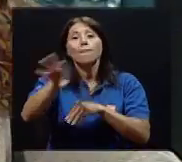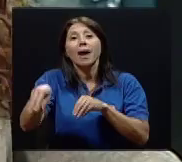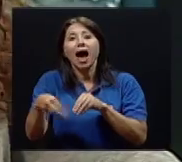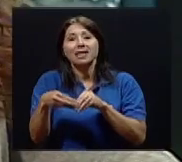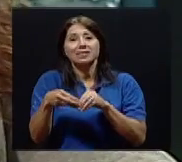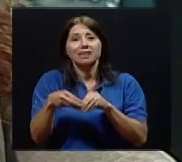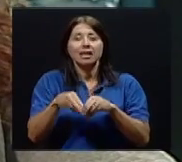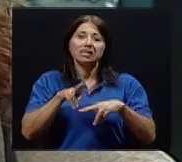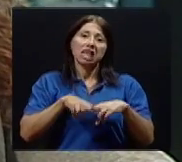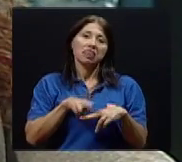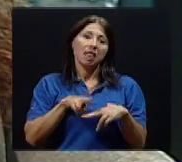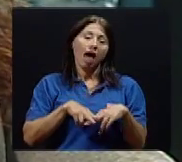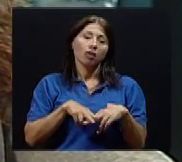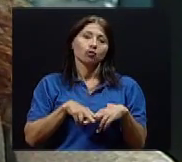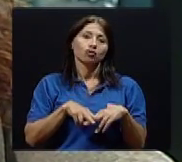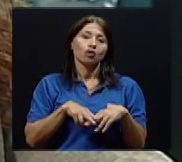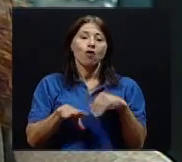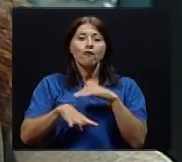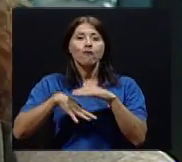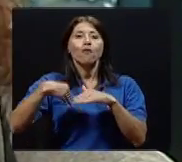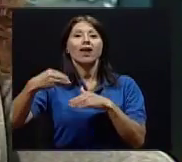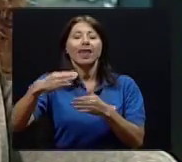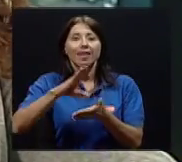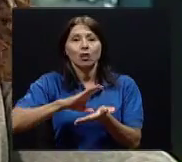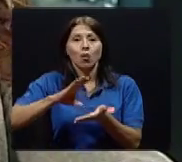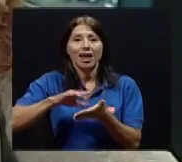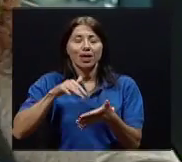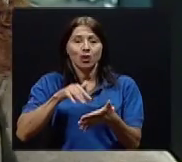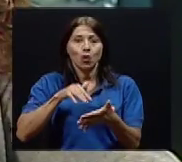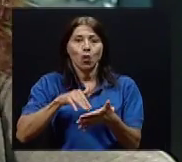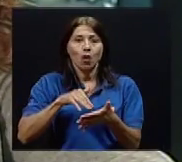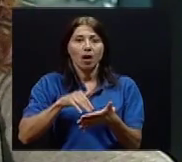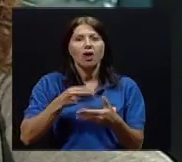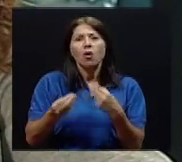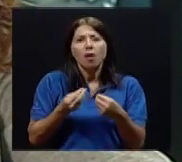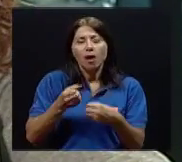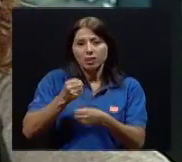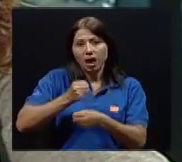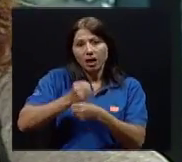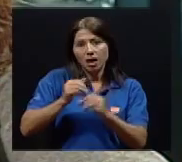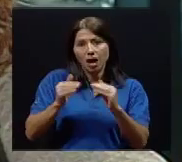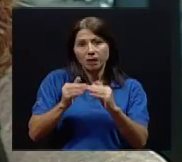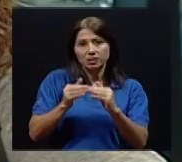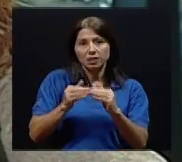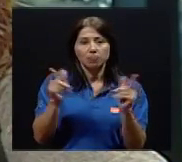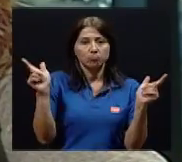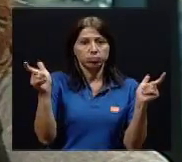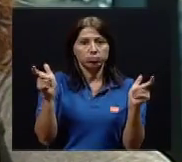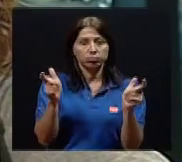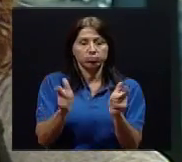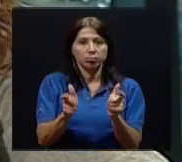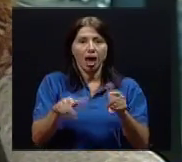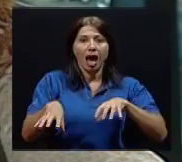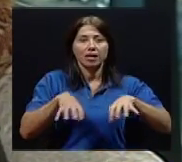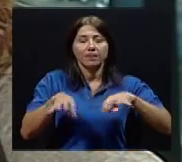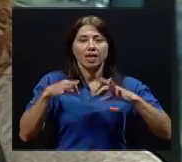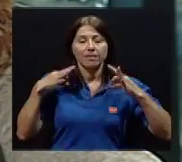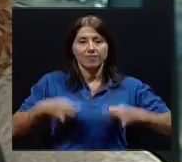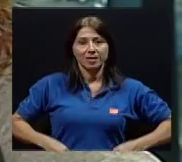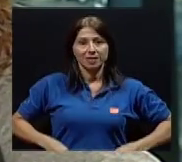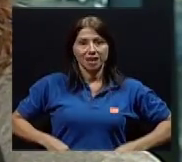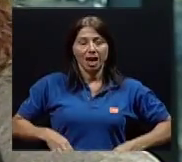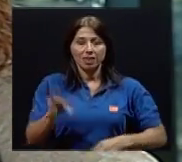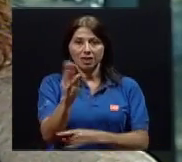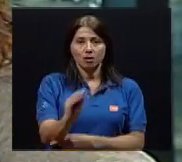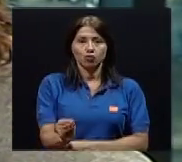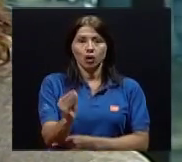haciendo las tareas y que esto, pues, está disminuyendo las actividades físicas de los muchachos que están en edad adolescente